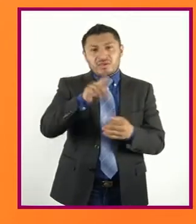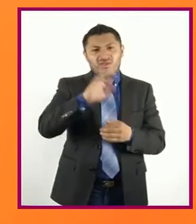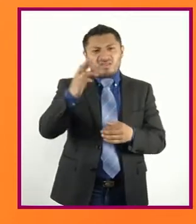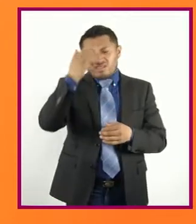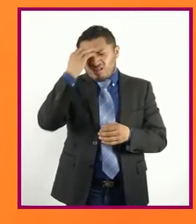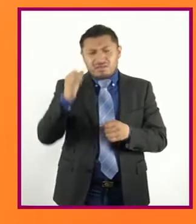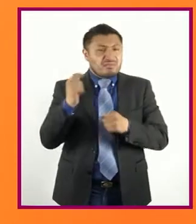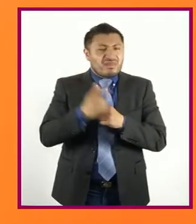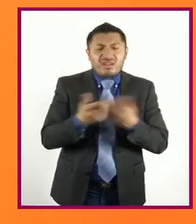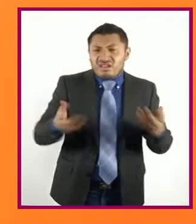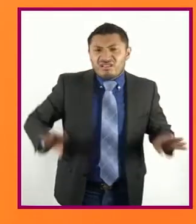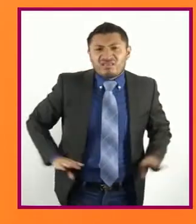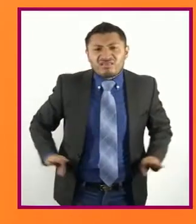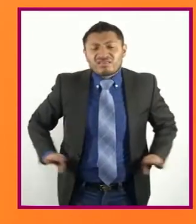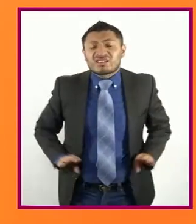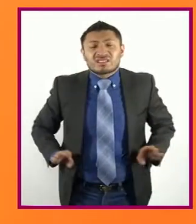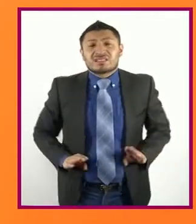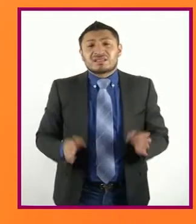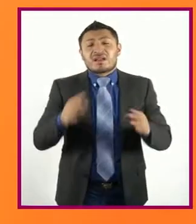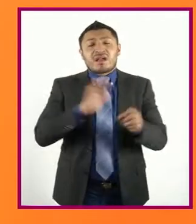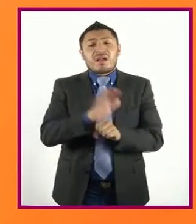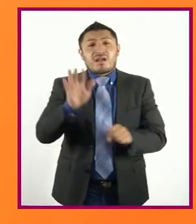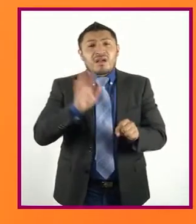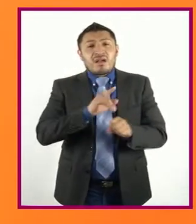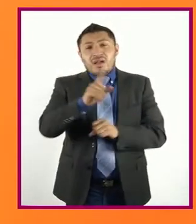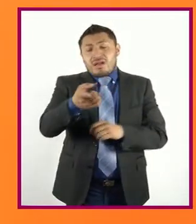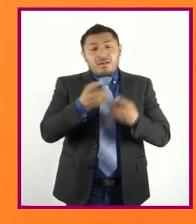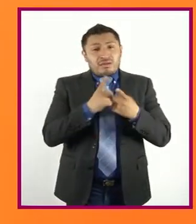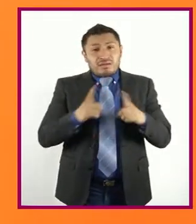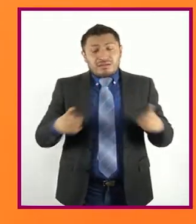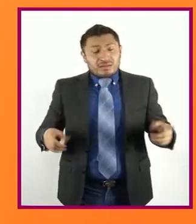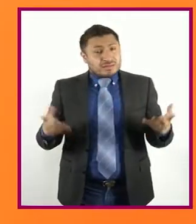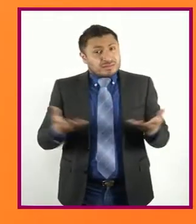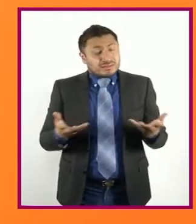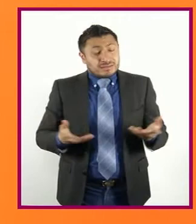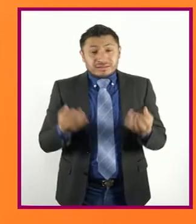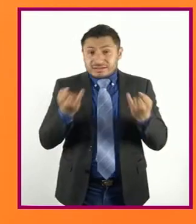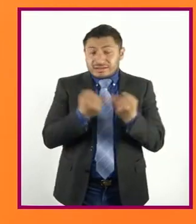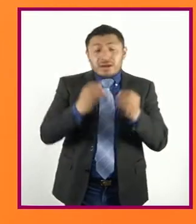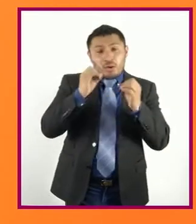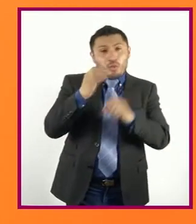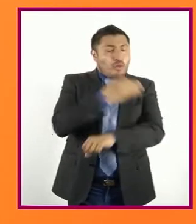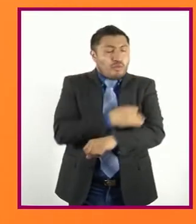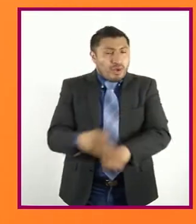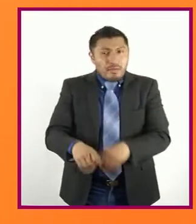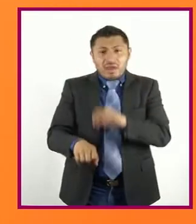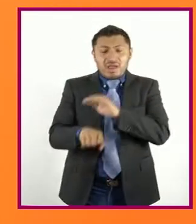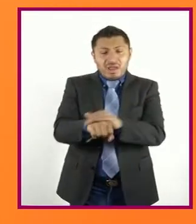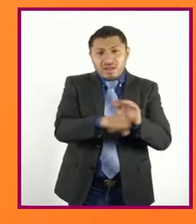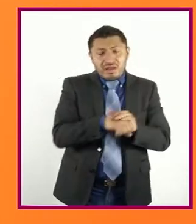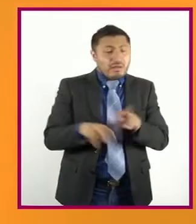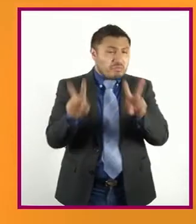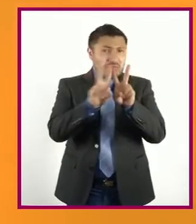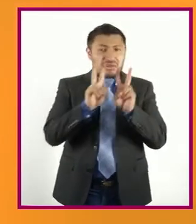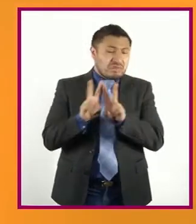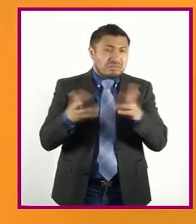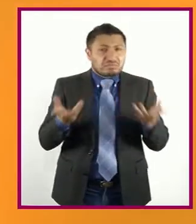algún aspecto En el cual Se puedan desarrollar O sus familiares Amigos Am O vecinos